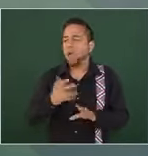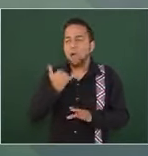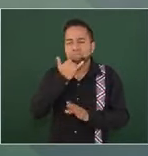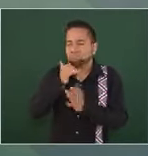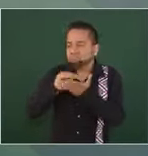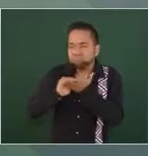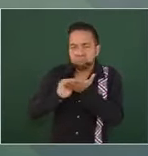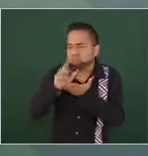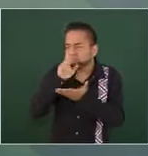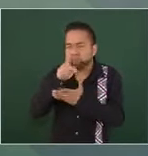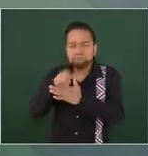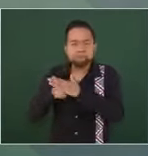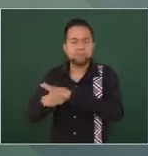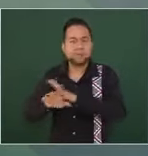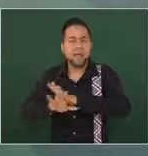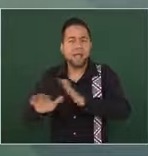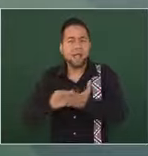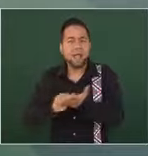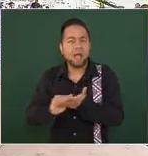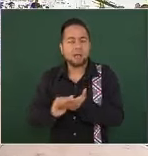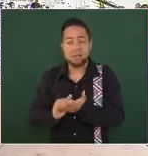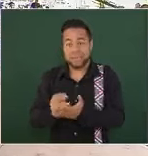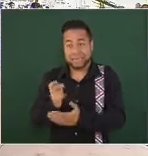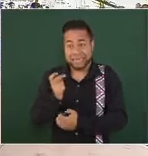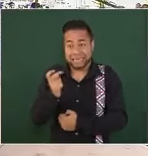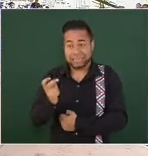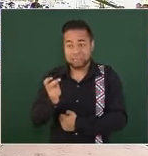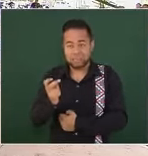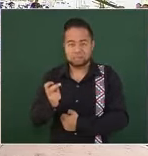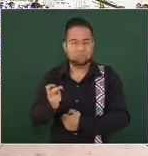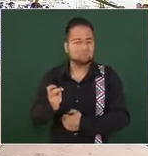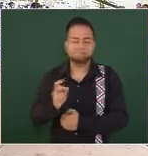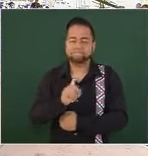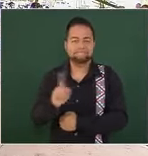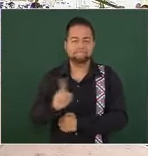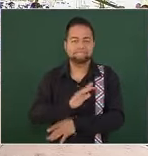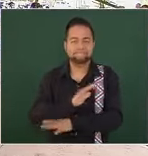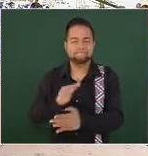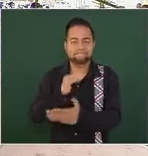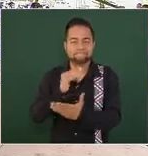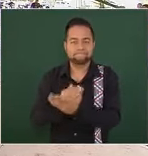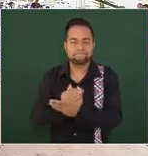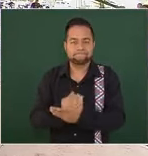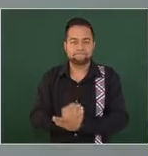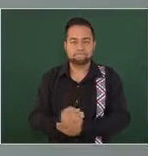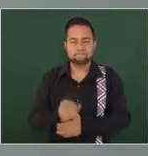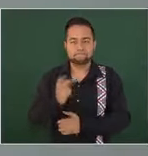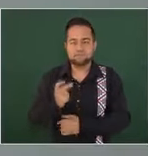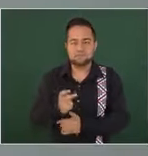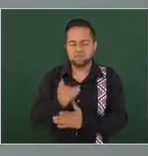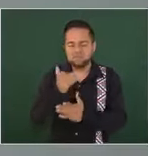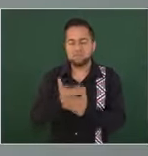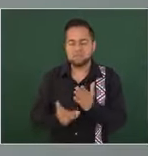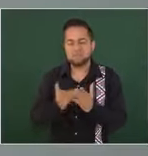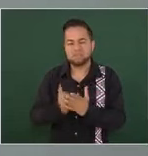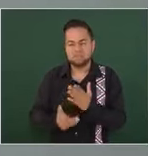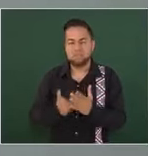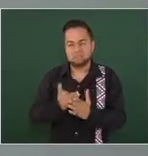entonces eso hay que resolverlo es una asignatura pendiente